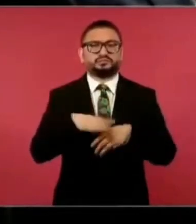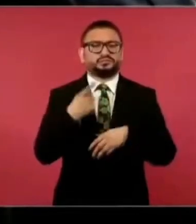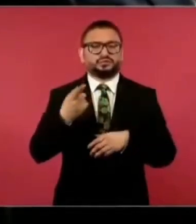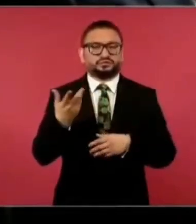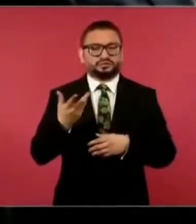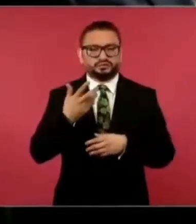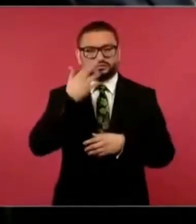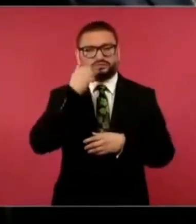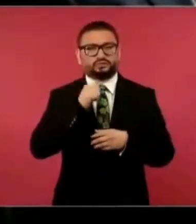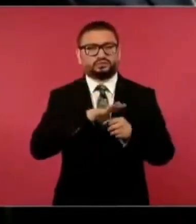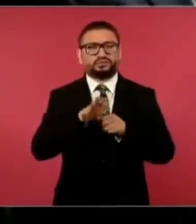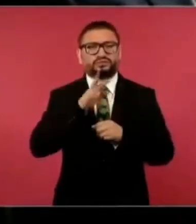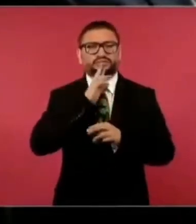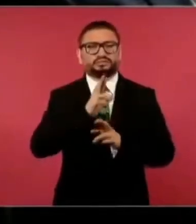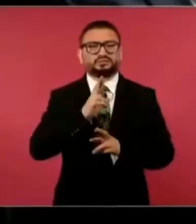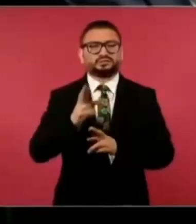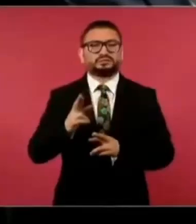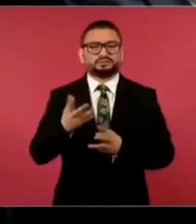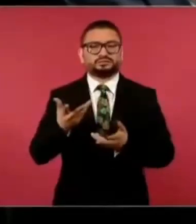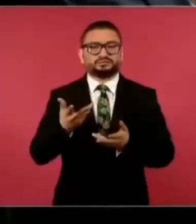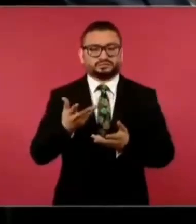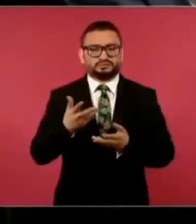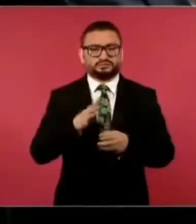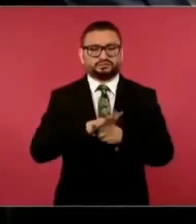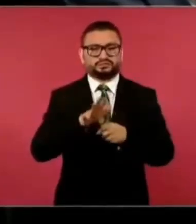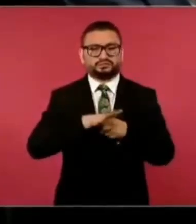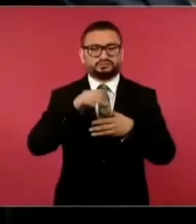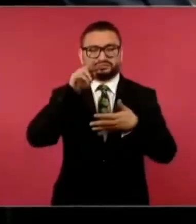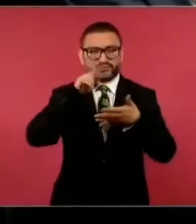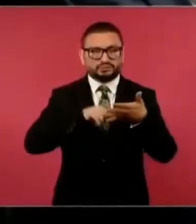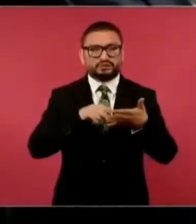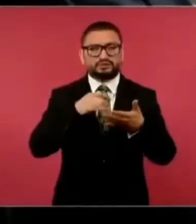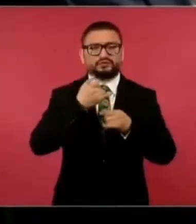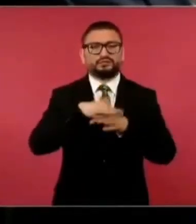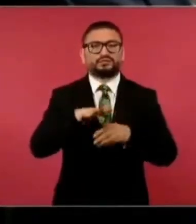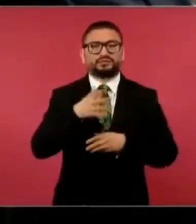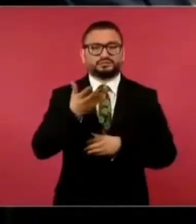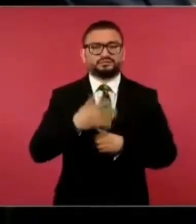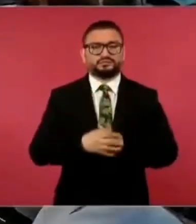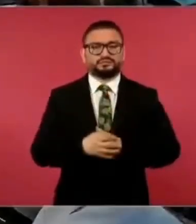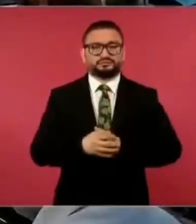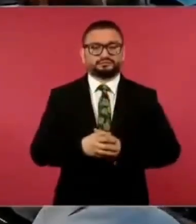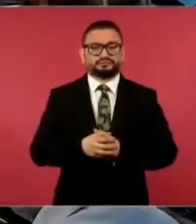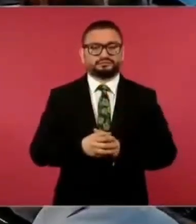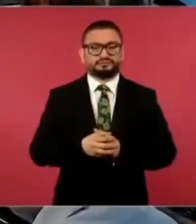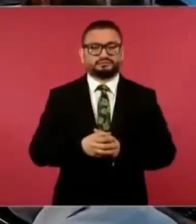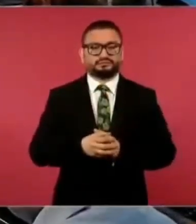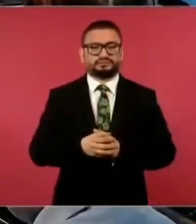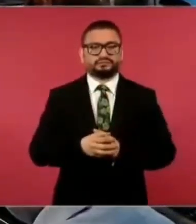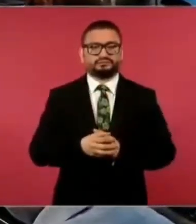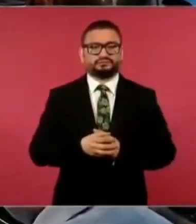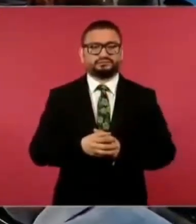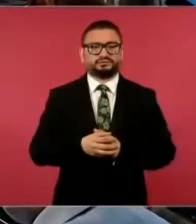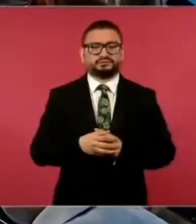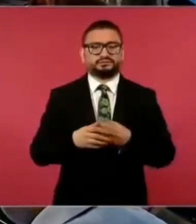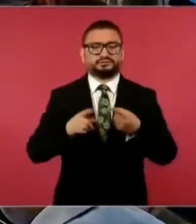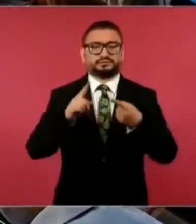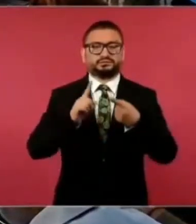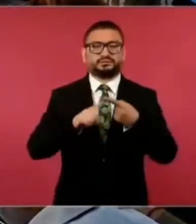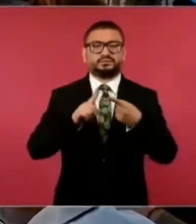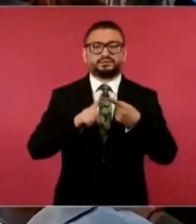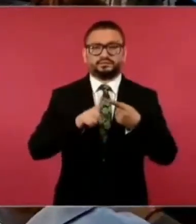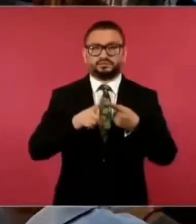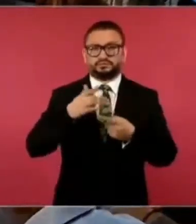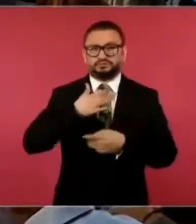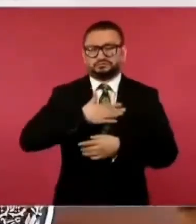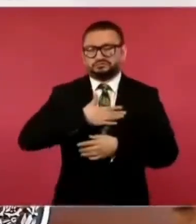el reporte, en qué reporte se basó para dar este comentario. En lo primero, decir